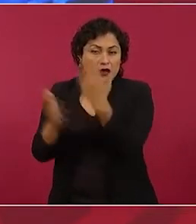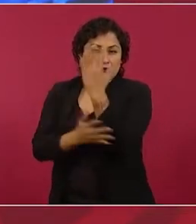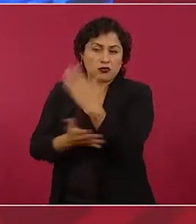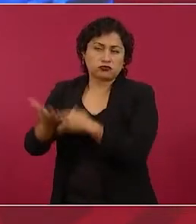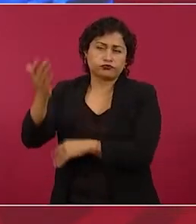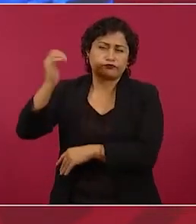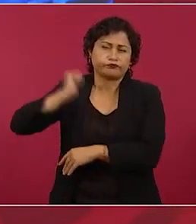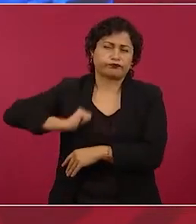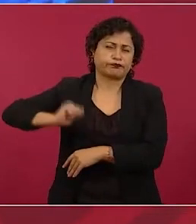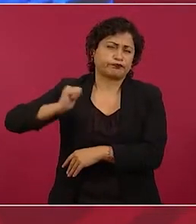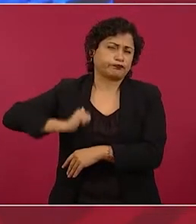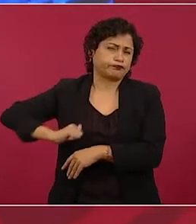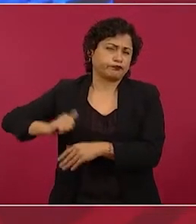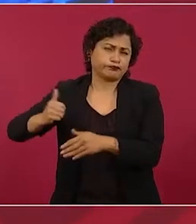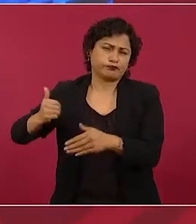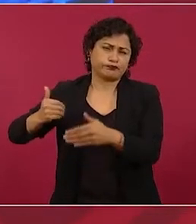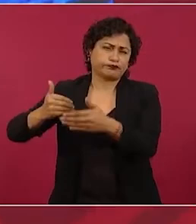siglos,